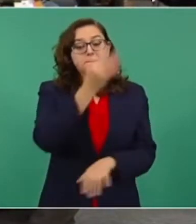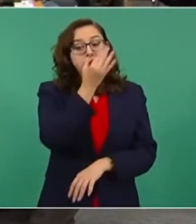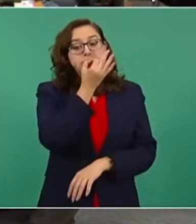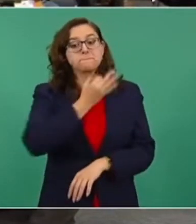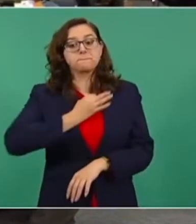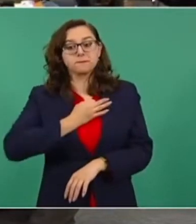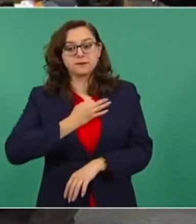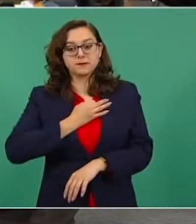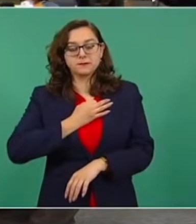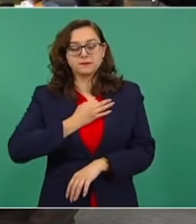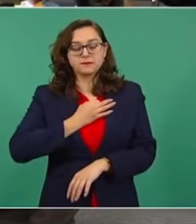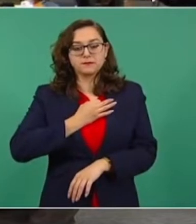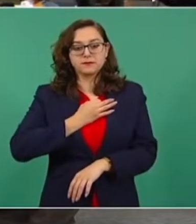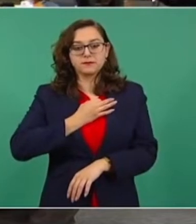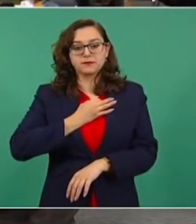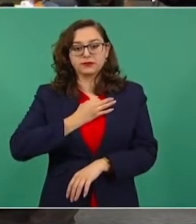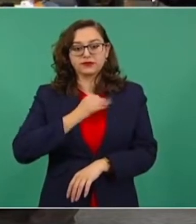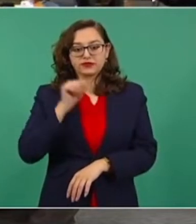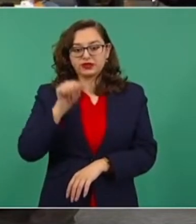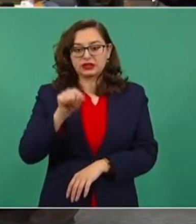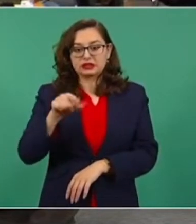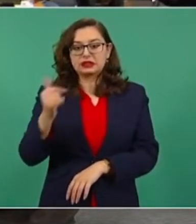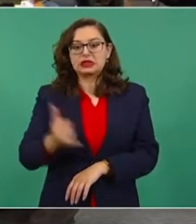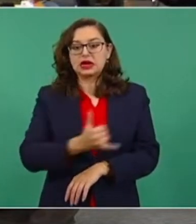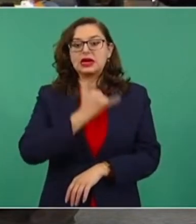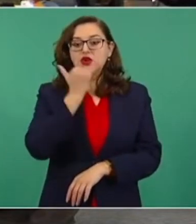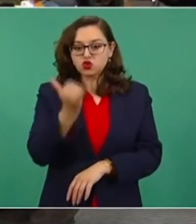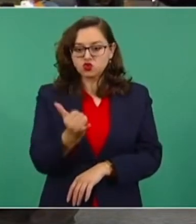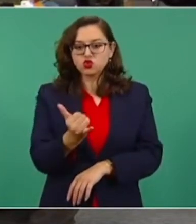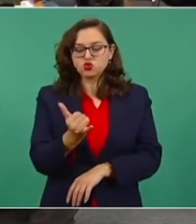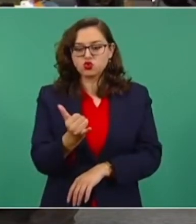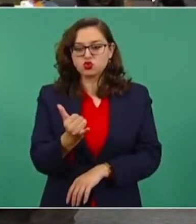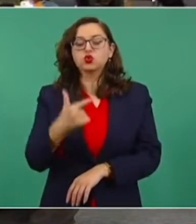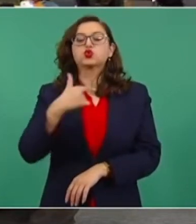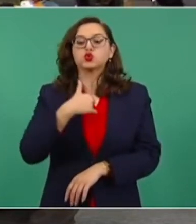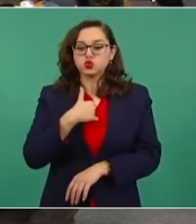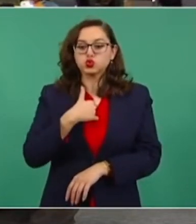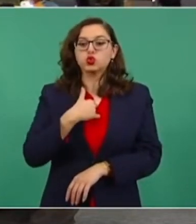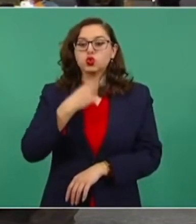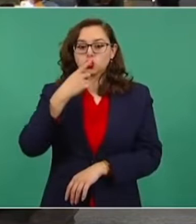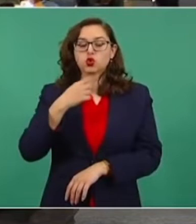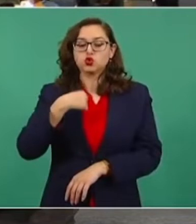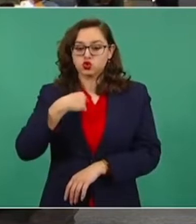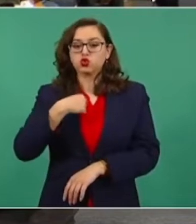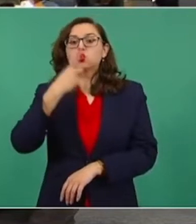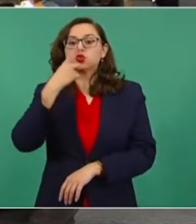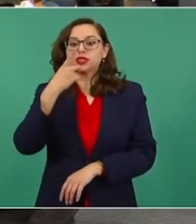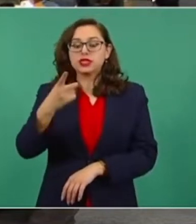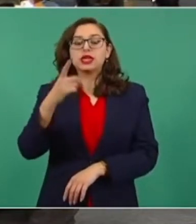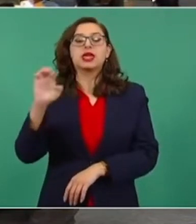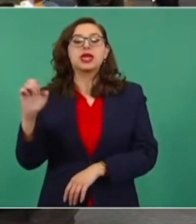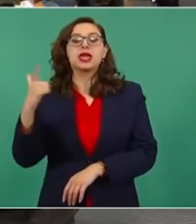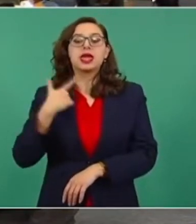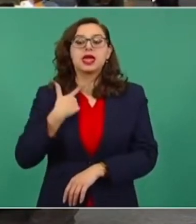un dato mal dado, yo en aquel momento mencioné al entonces agente del Ministerio